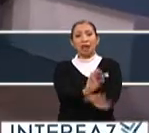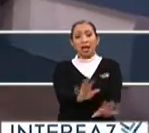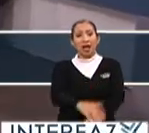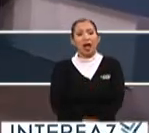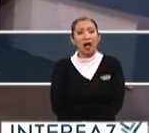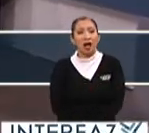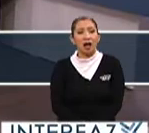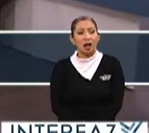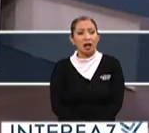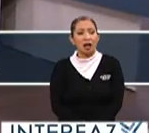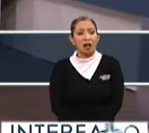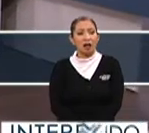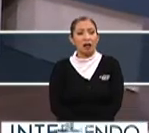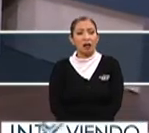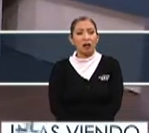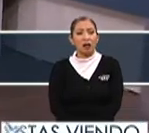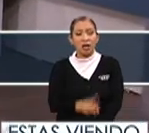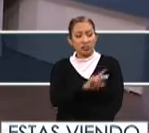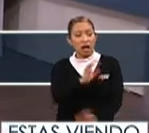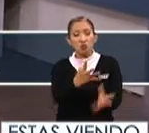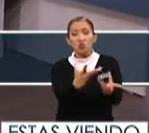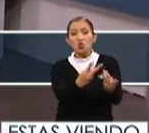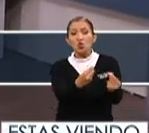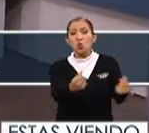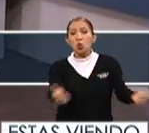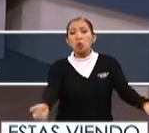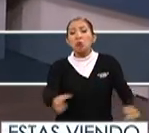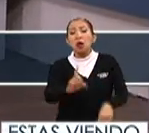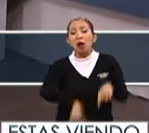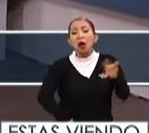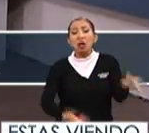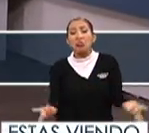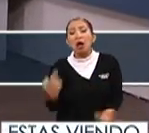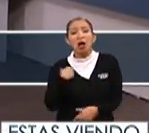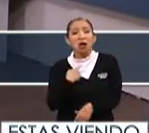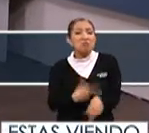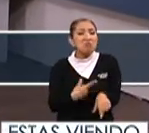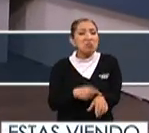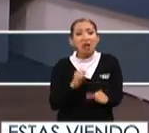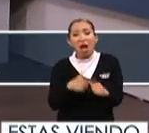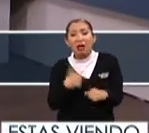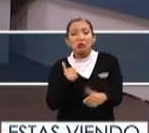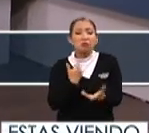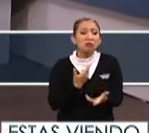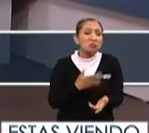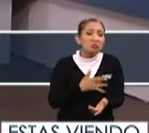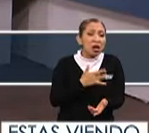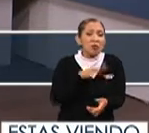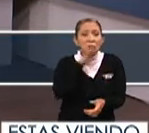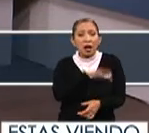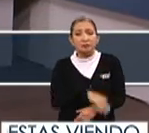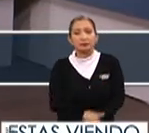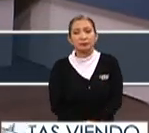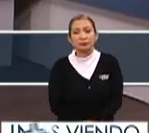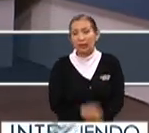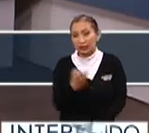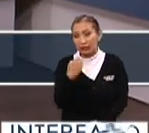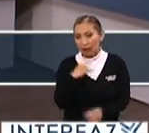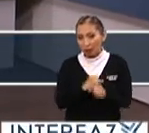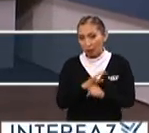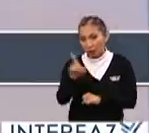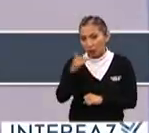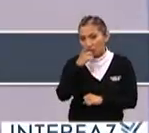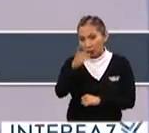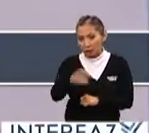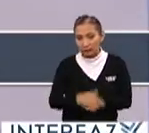Estar acostado y con eso puede revertir en un momento dado alguna dolencia. Sí, por supuesto esa información que